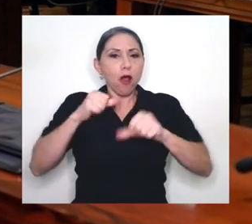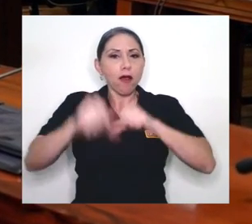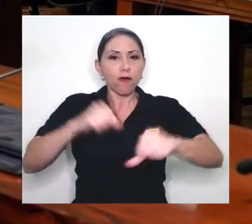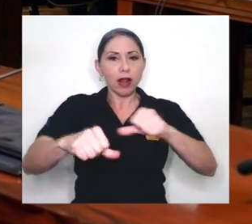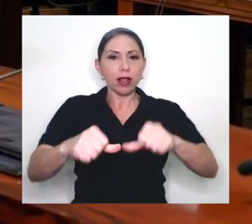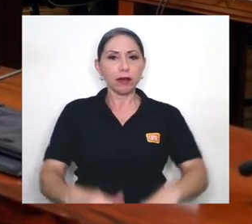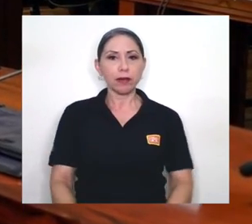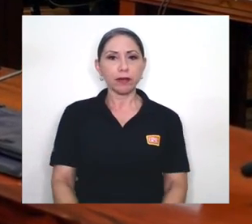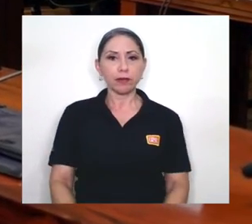Gracias. Gracias. Gracias. Gracias. Gracias. Gracias. Gracias.